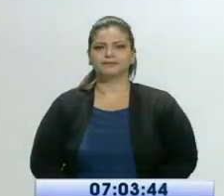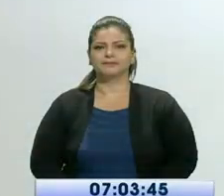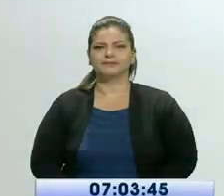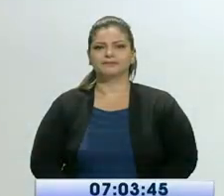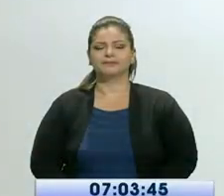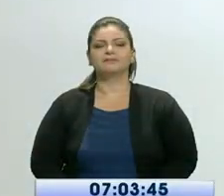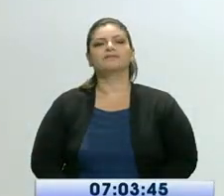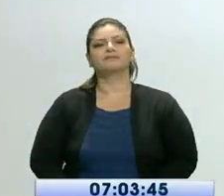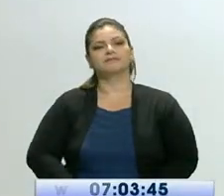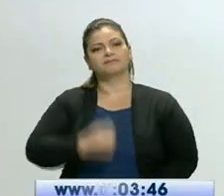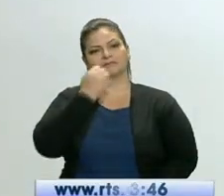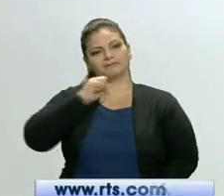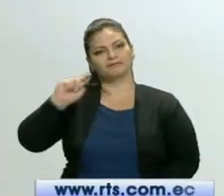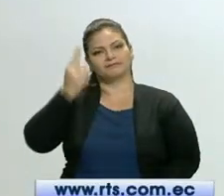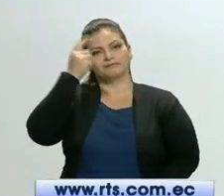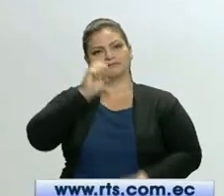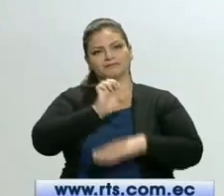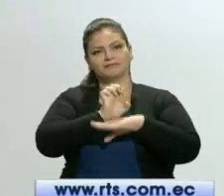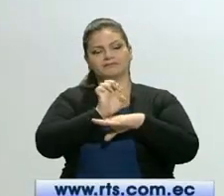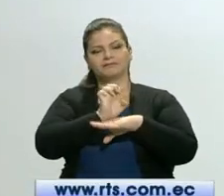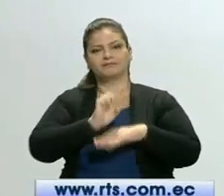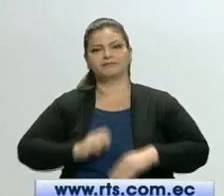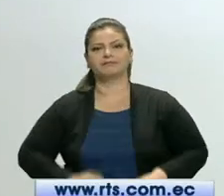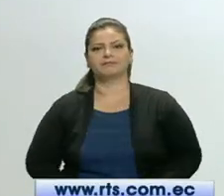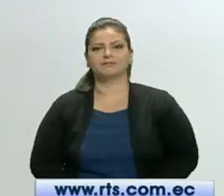Viaja primero Ecuador. Viaja primero Ecuador.